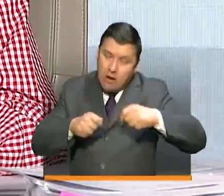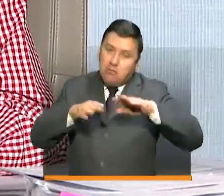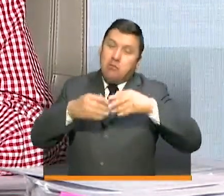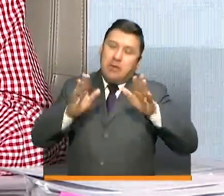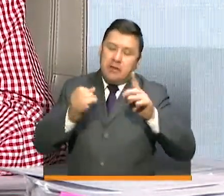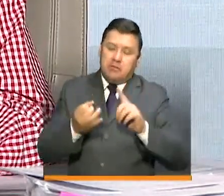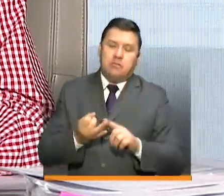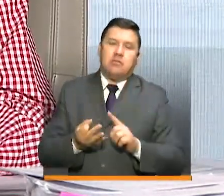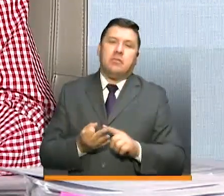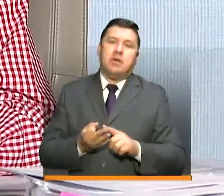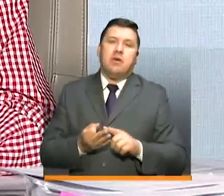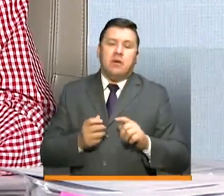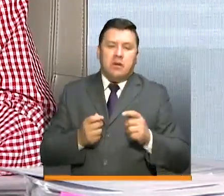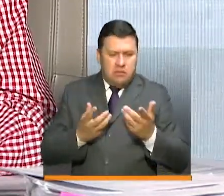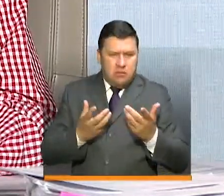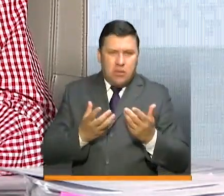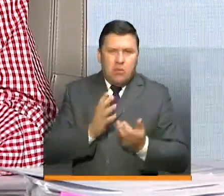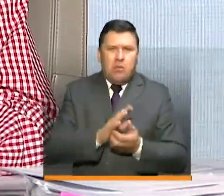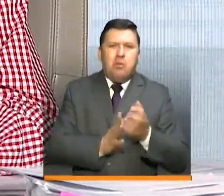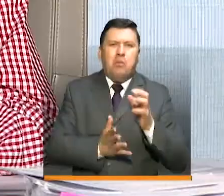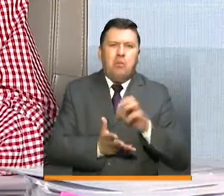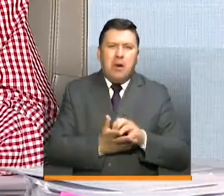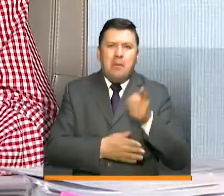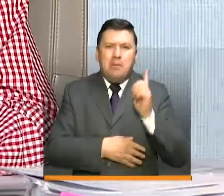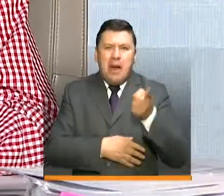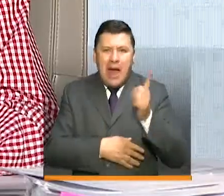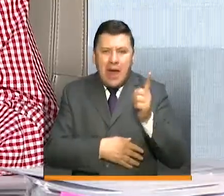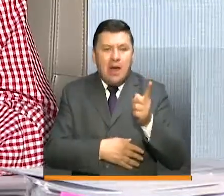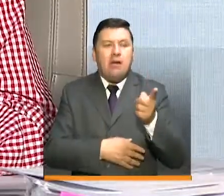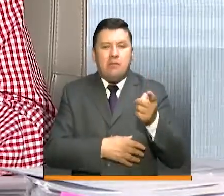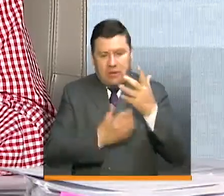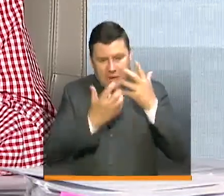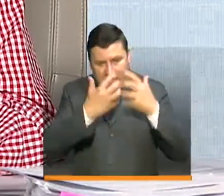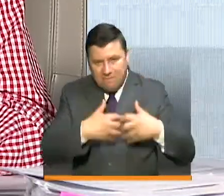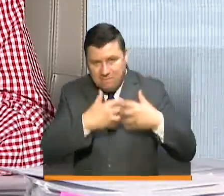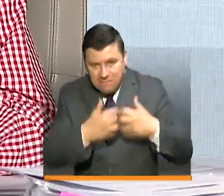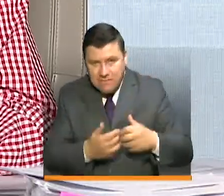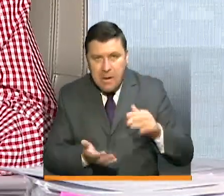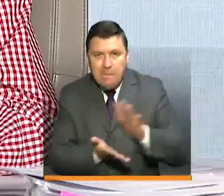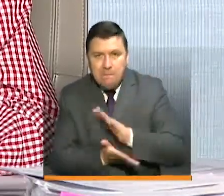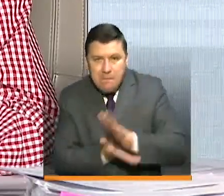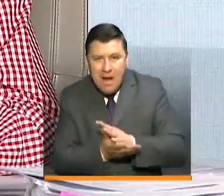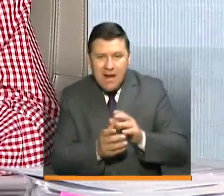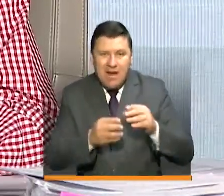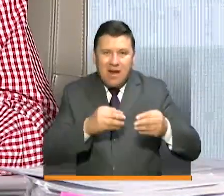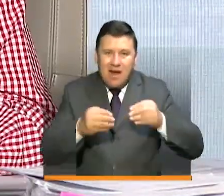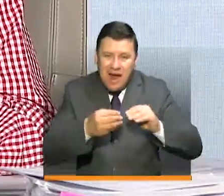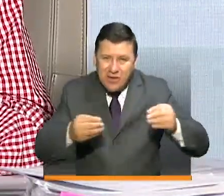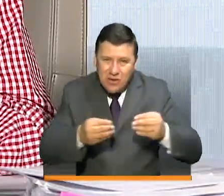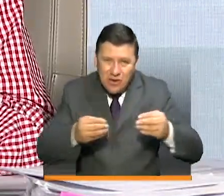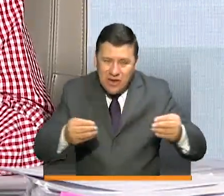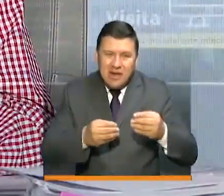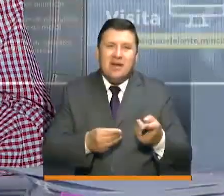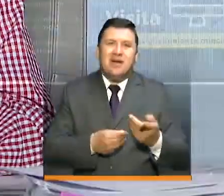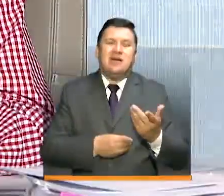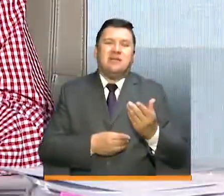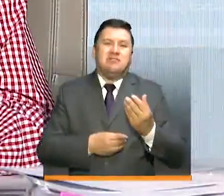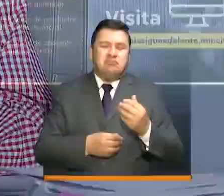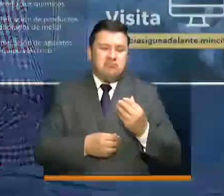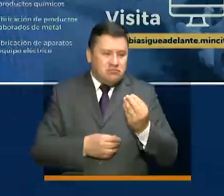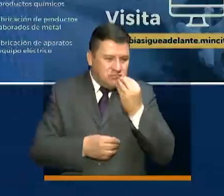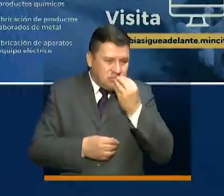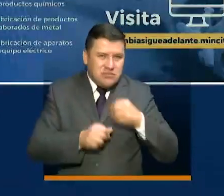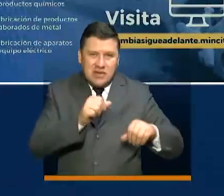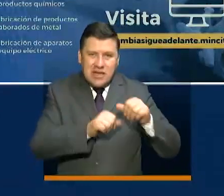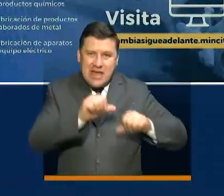la transformación y producción de productos de madera, la fabricación de papel y cartón, la fabricación de sustancias